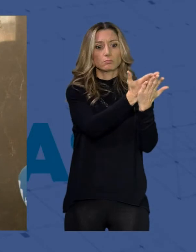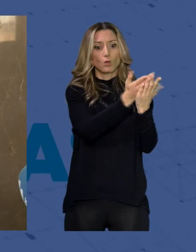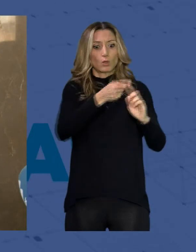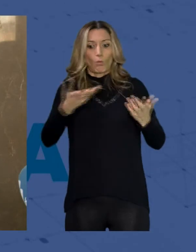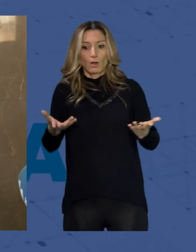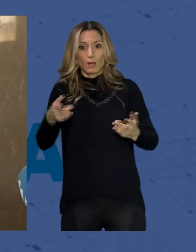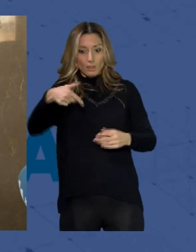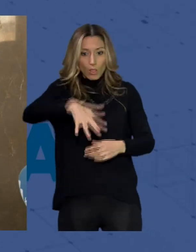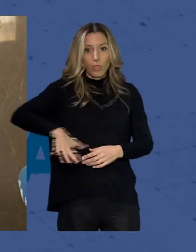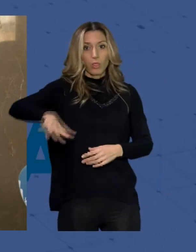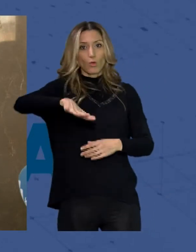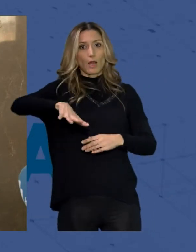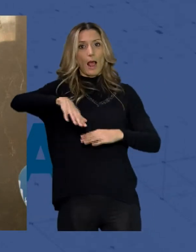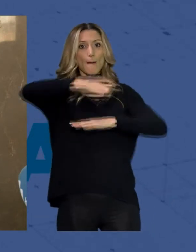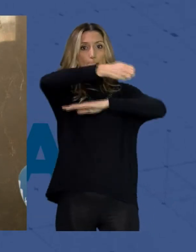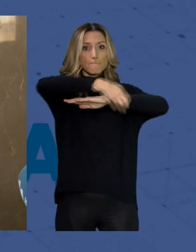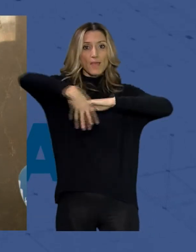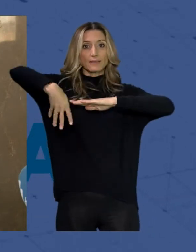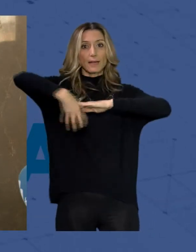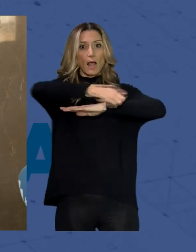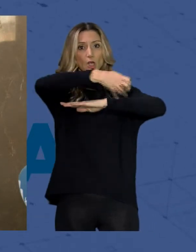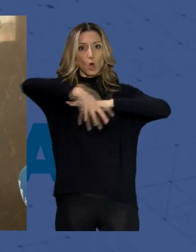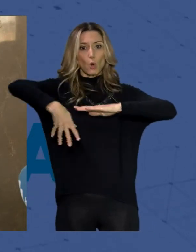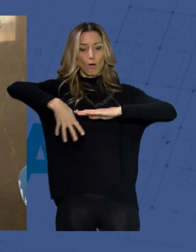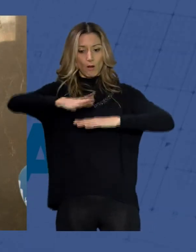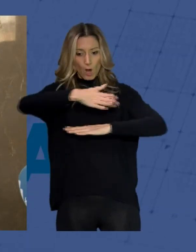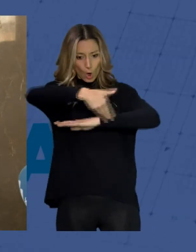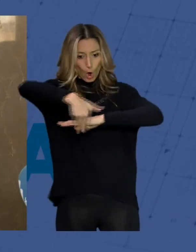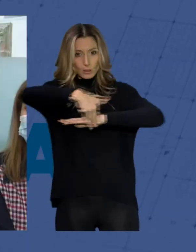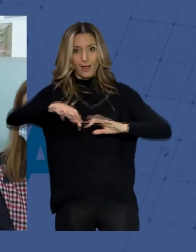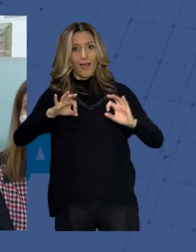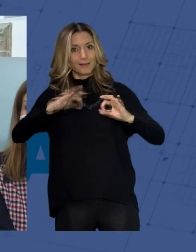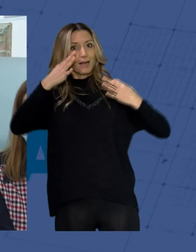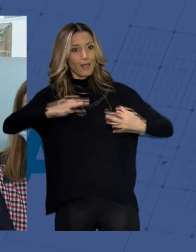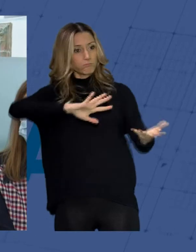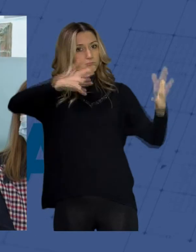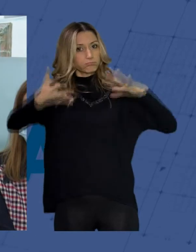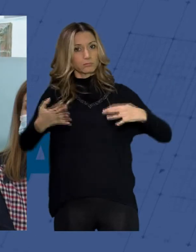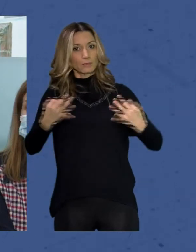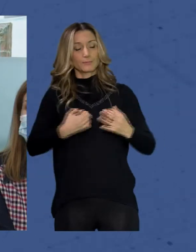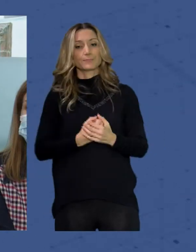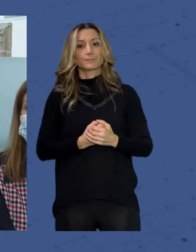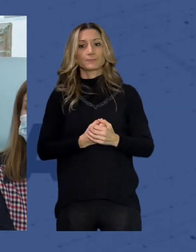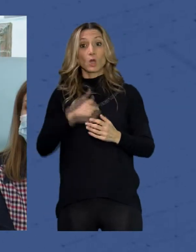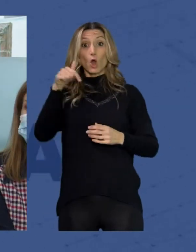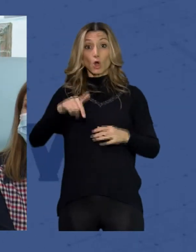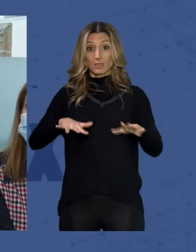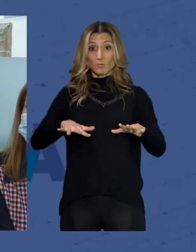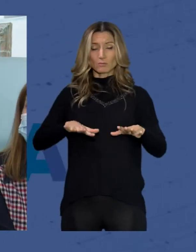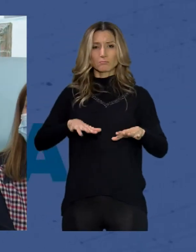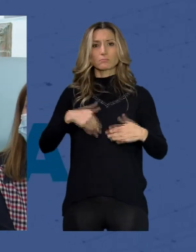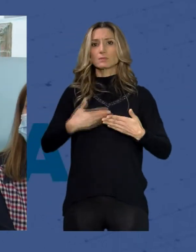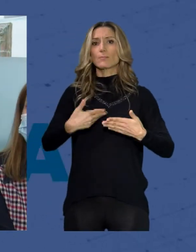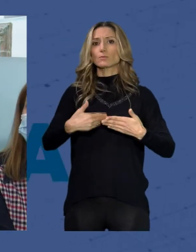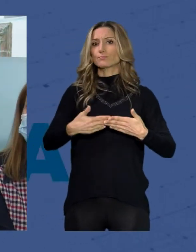mediterráneo del litoral sea una realidad hoy estamos aquí escenificando